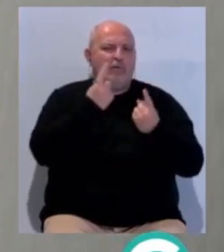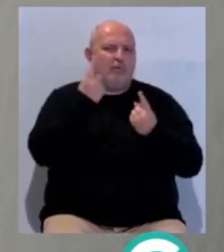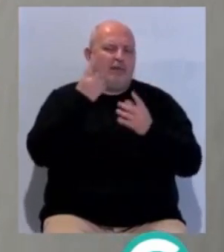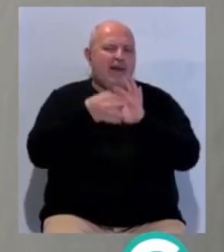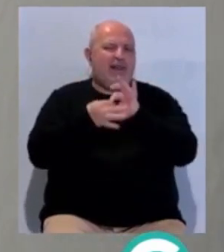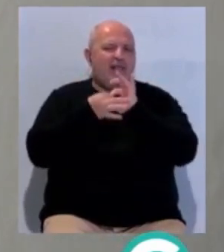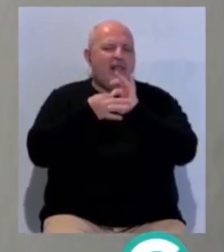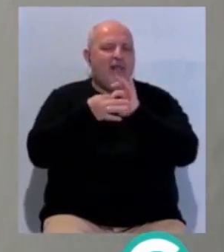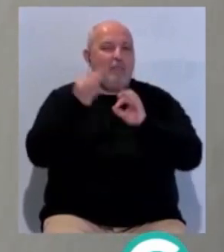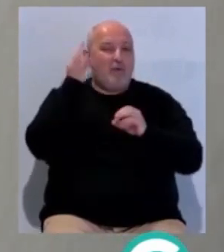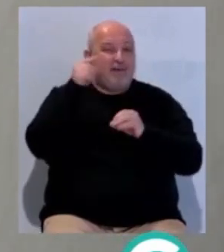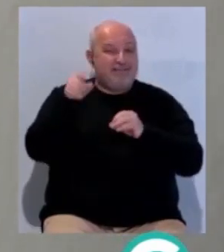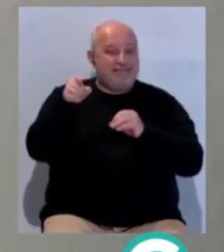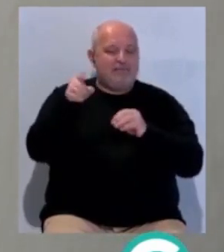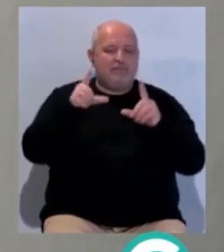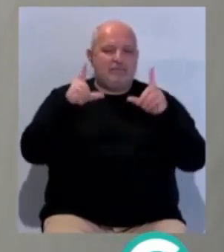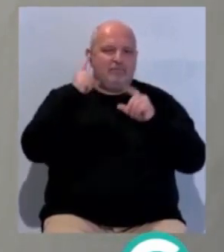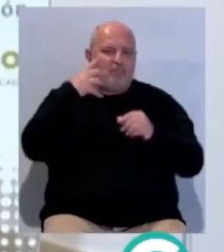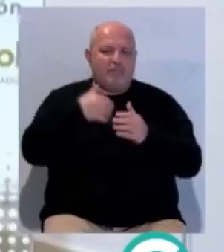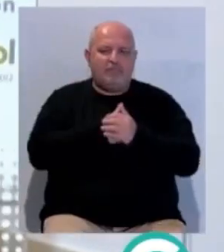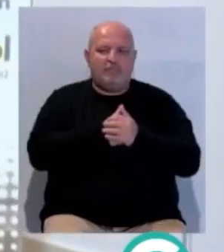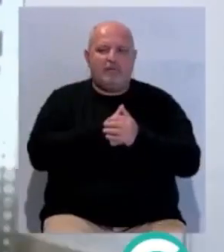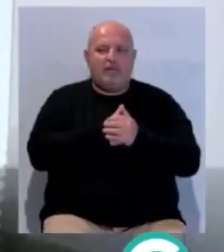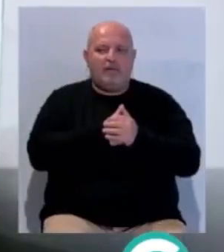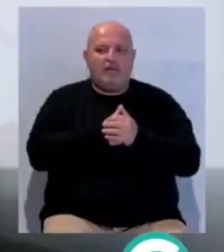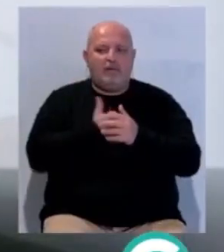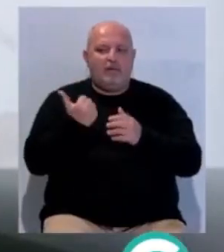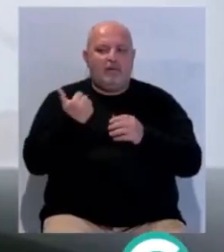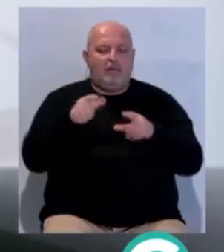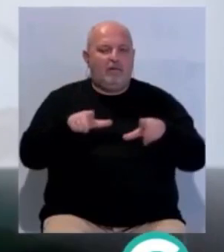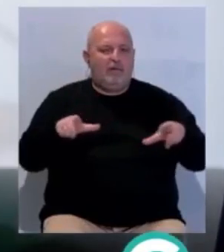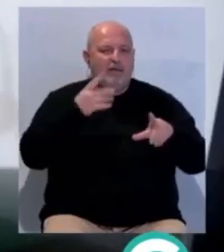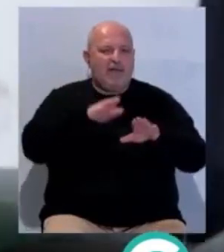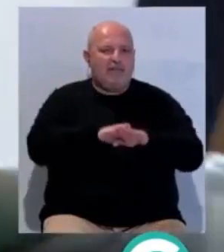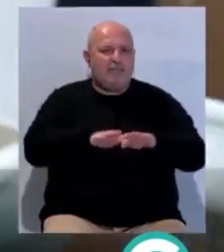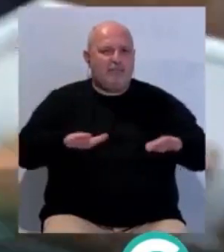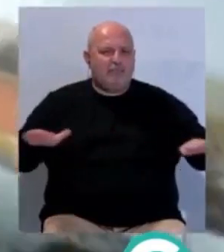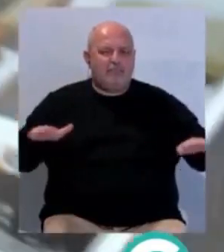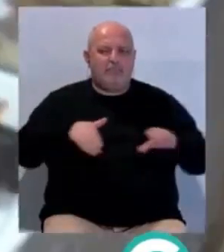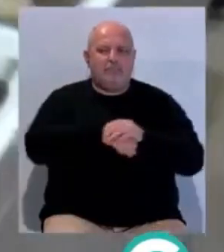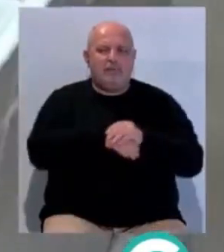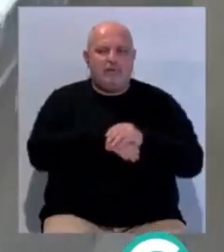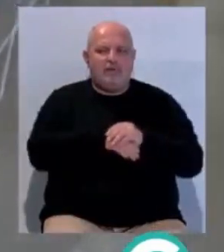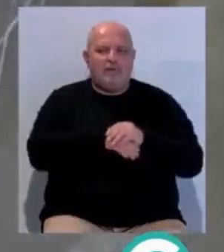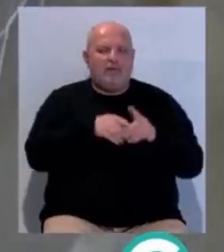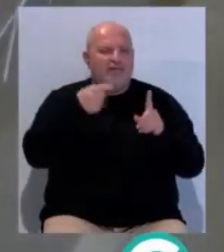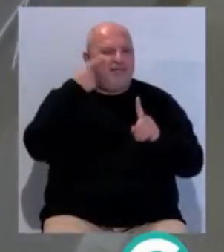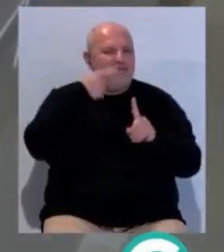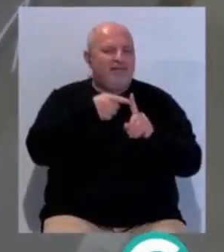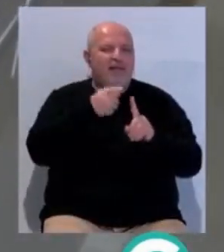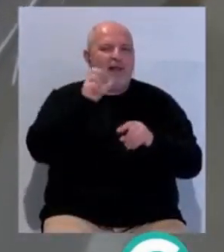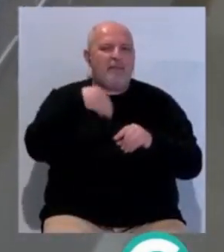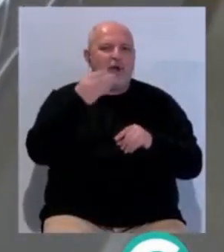relaciones entre algunas de estas mujeres y las letras. Está la vitrina, una vitrina que me quedó allá, dedicado a